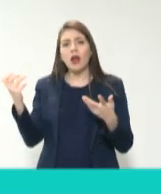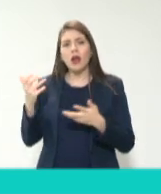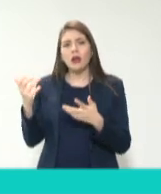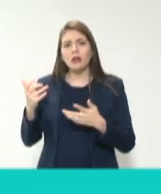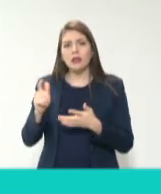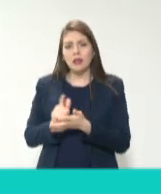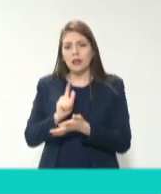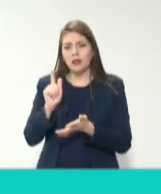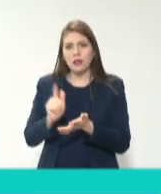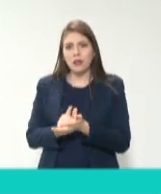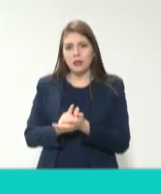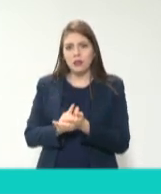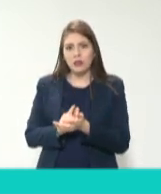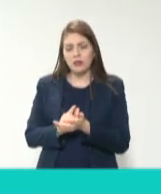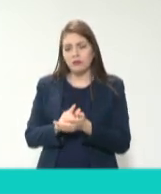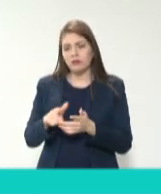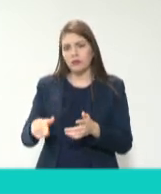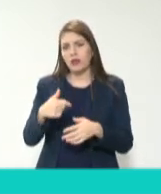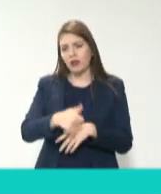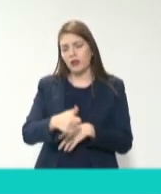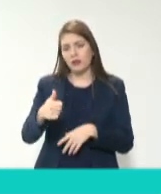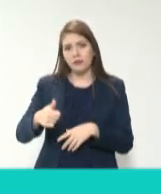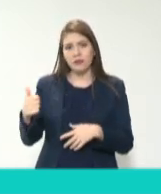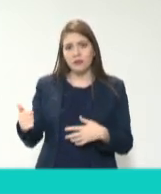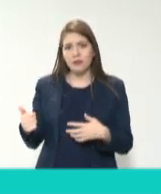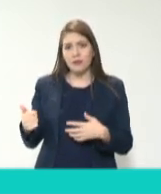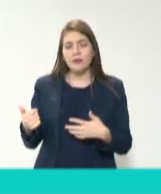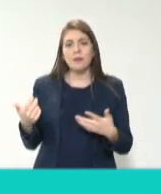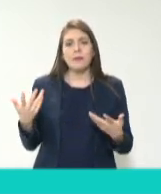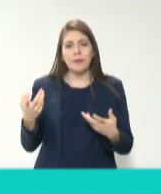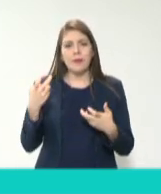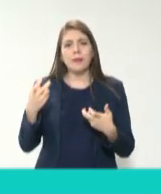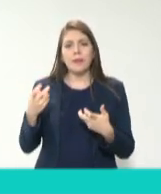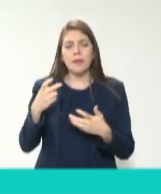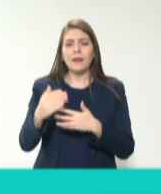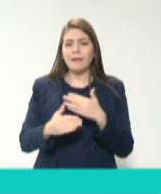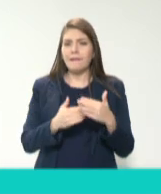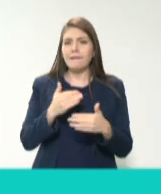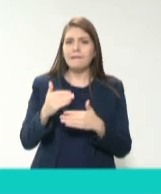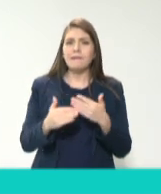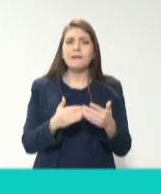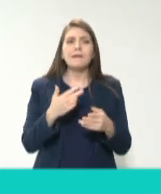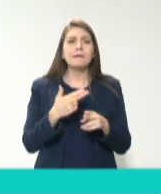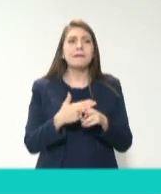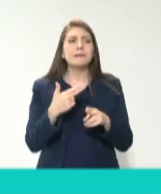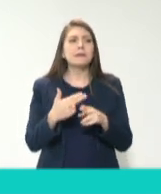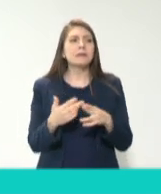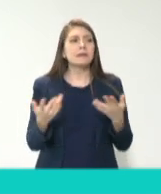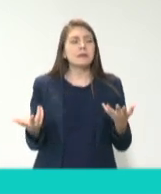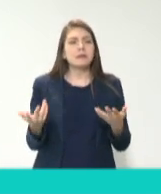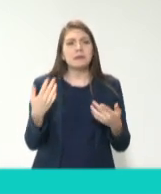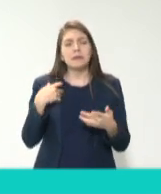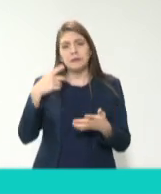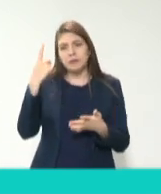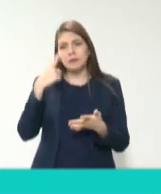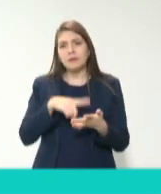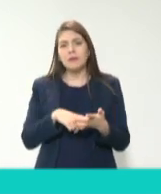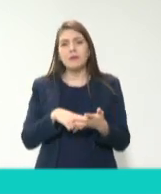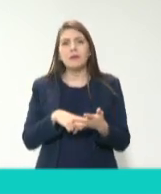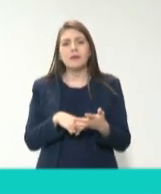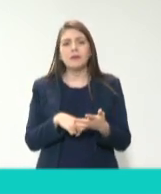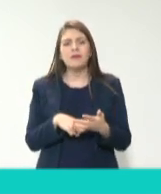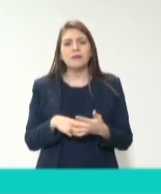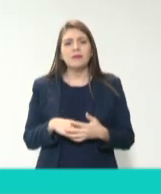legislativa en sus setoros. Y esto se va a tener que ir controvertiendo hasta que yo creo que lo indicado es que haya una sola ley